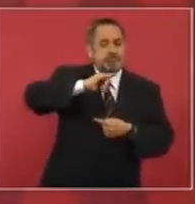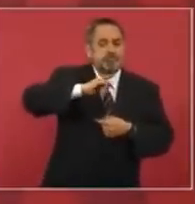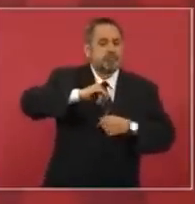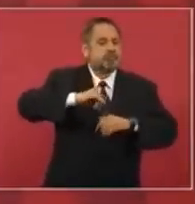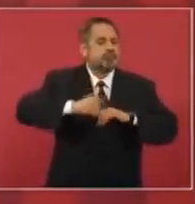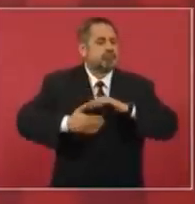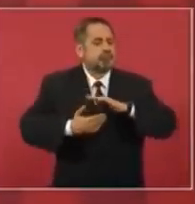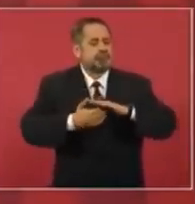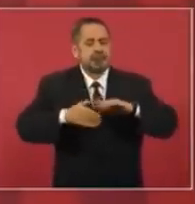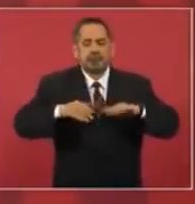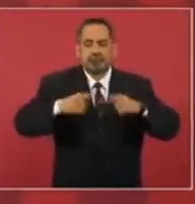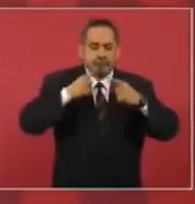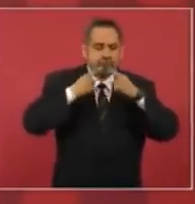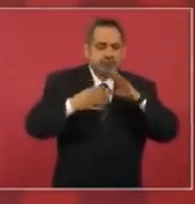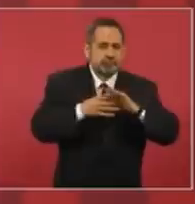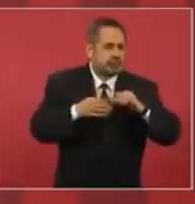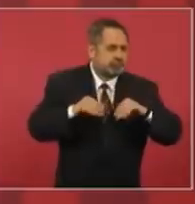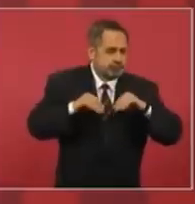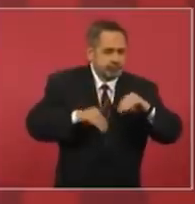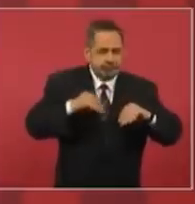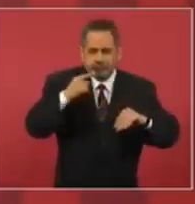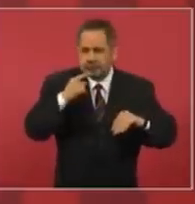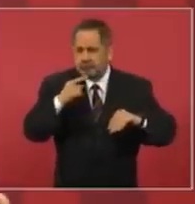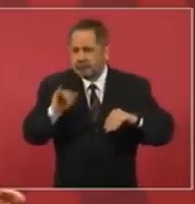de corte y confección,